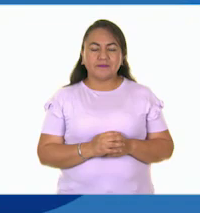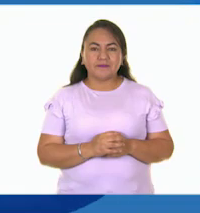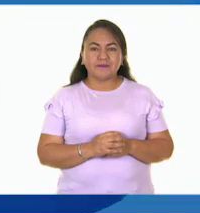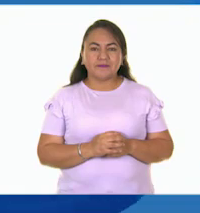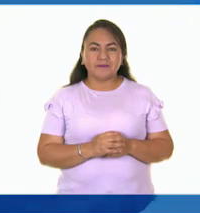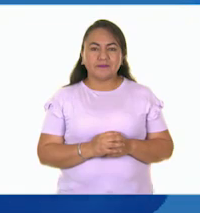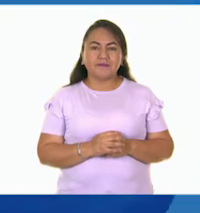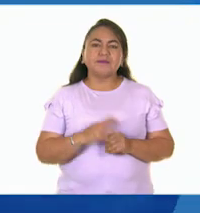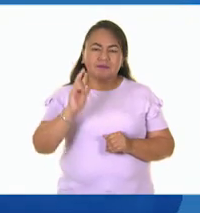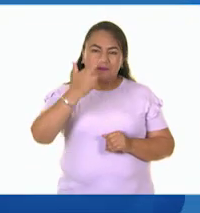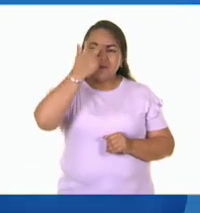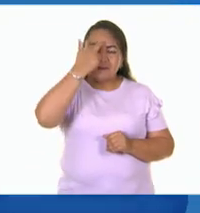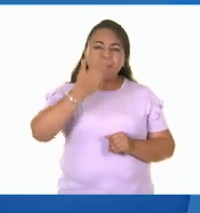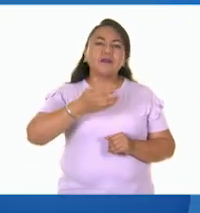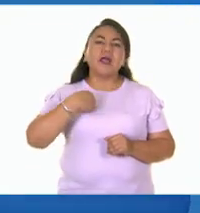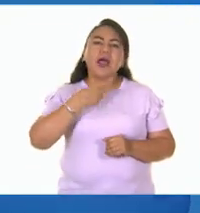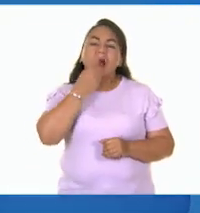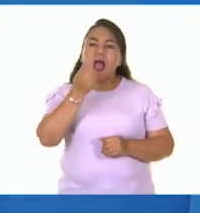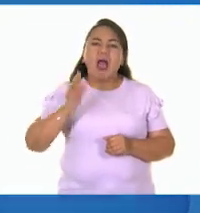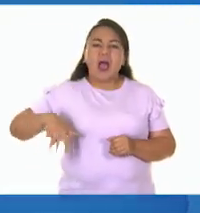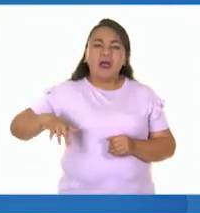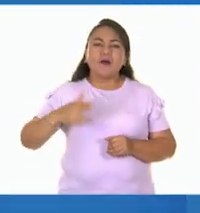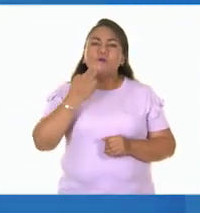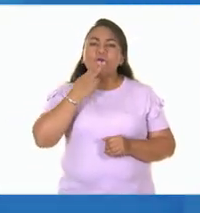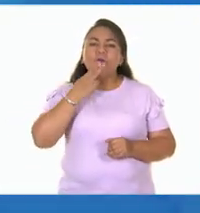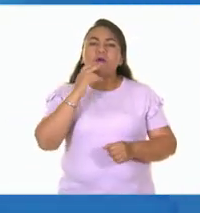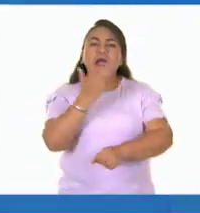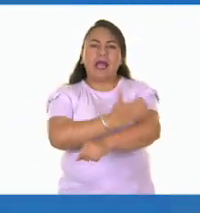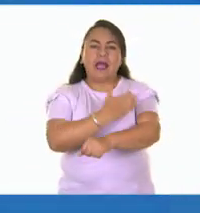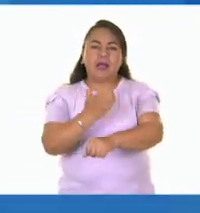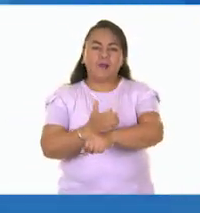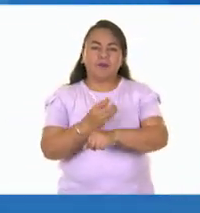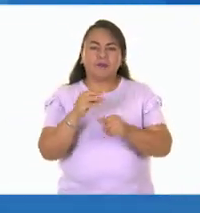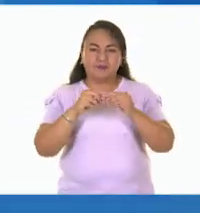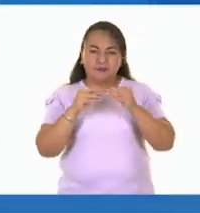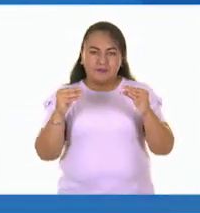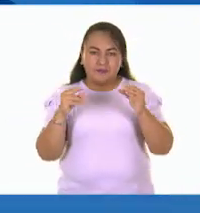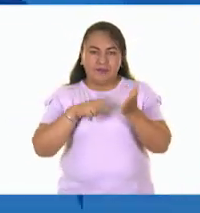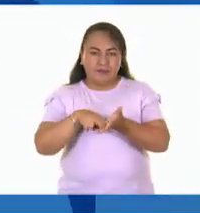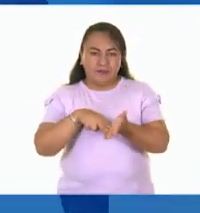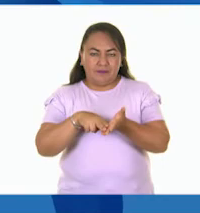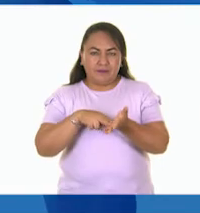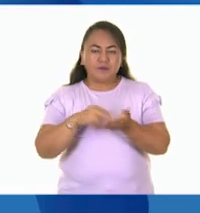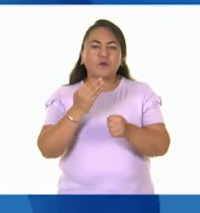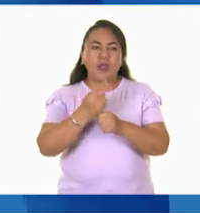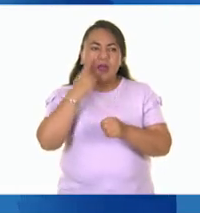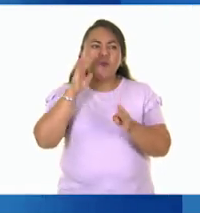¿Recuerdas que dijimos que usaríamos carbón? Vamos a ver cómo funciona.